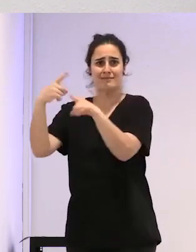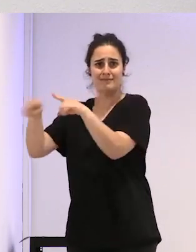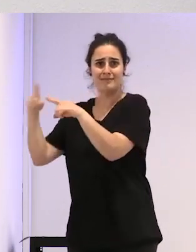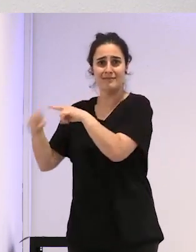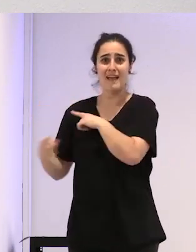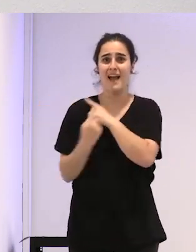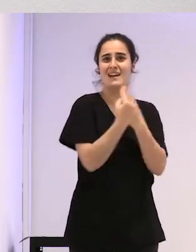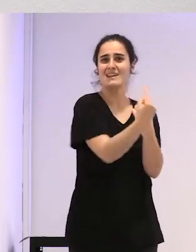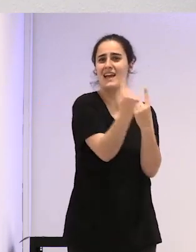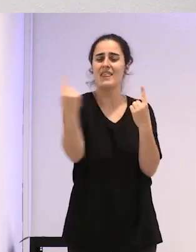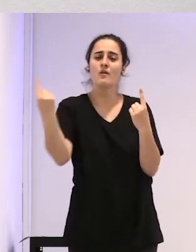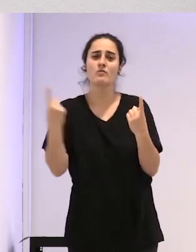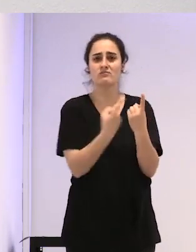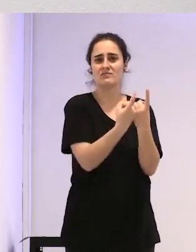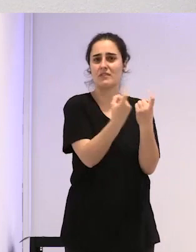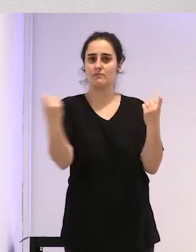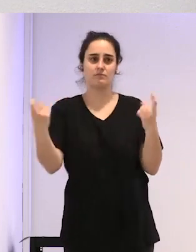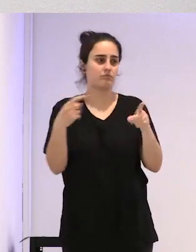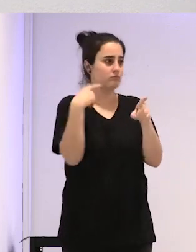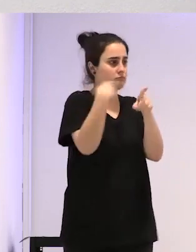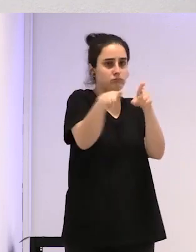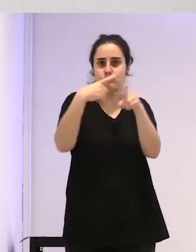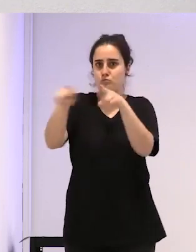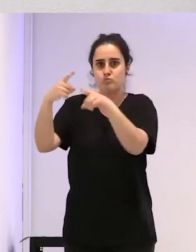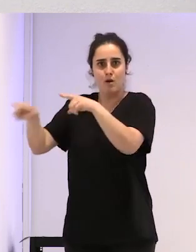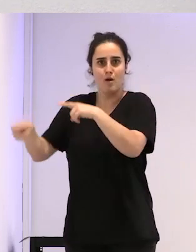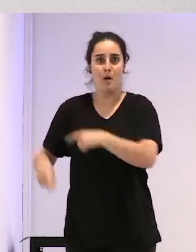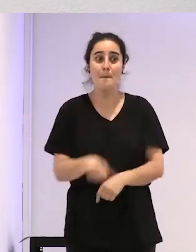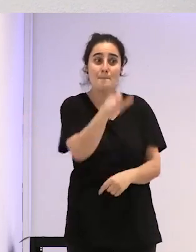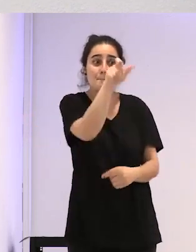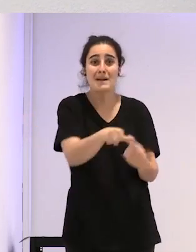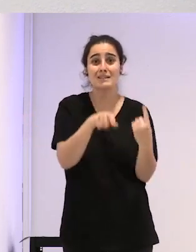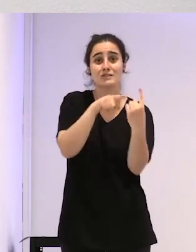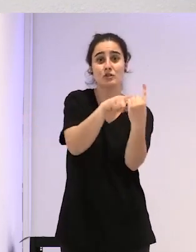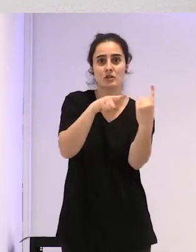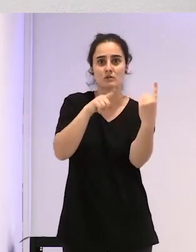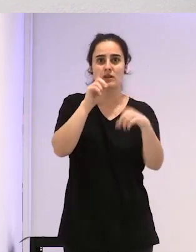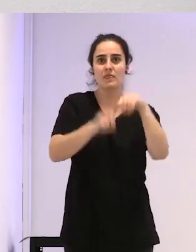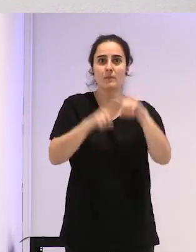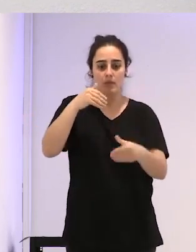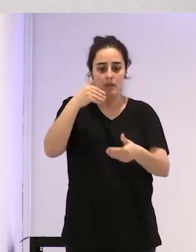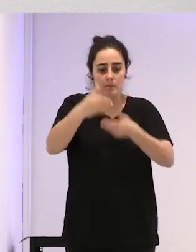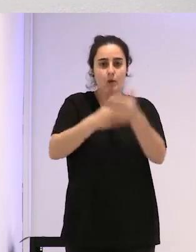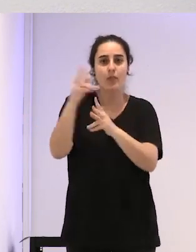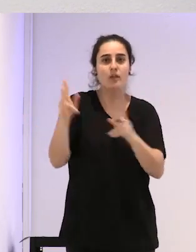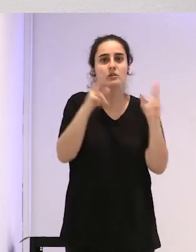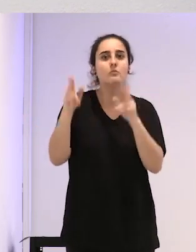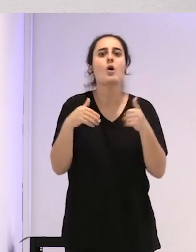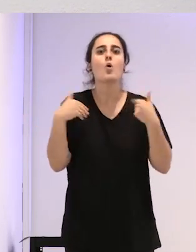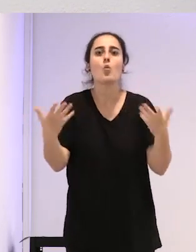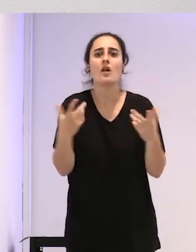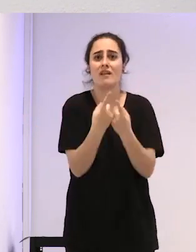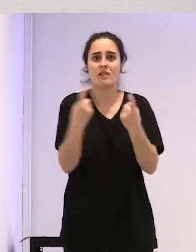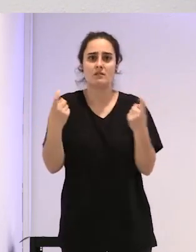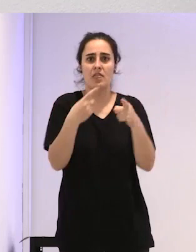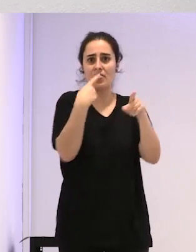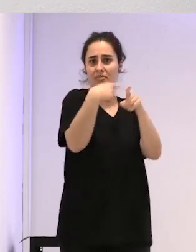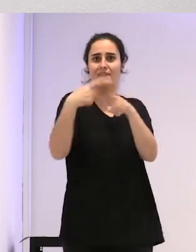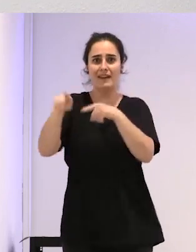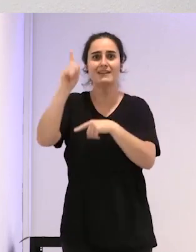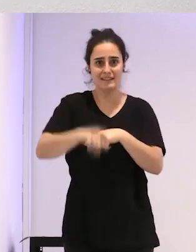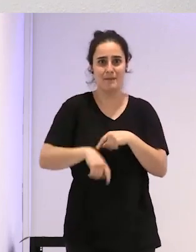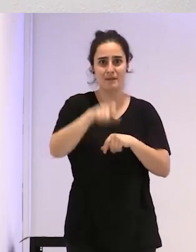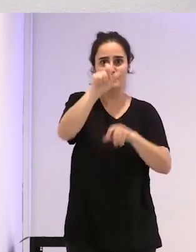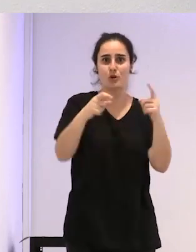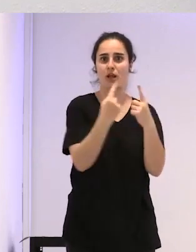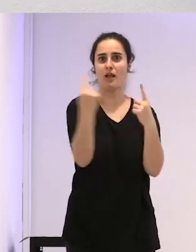necesidades nunca son las mismas, ni para la misma persona en momentos distintos, ni para las distintas personas. Y